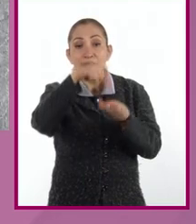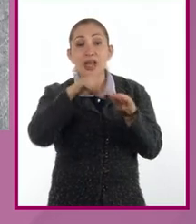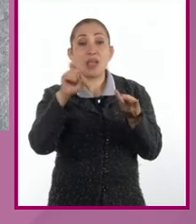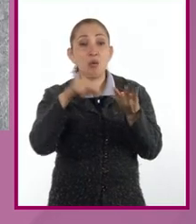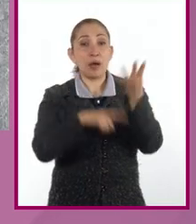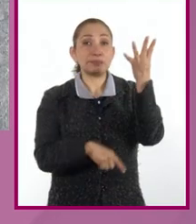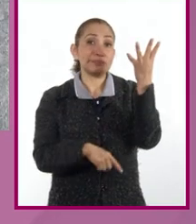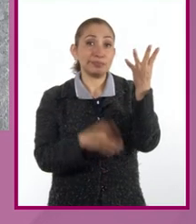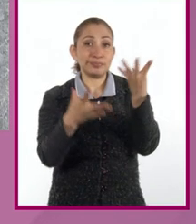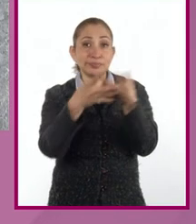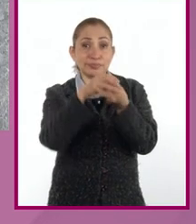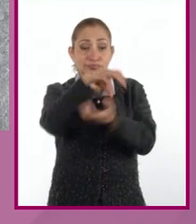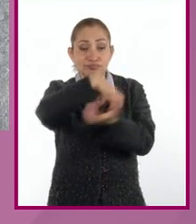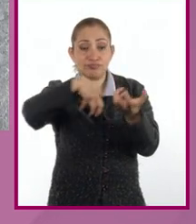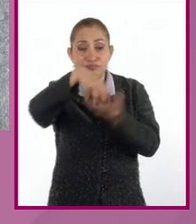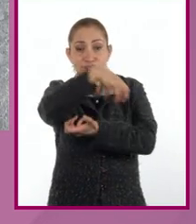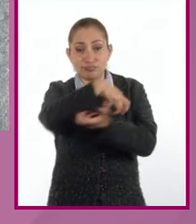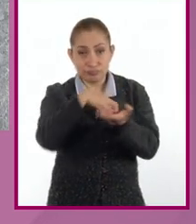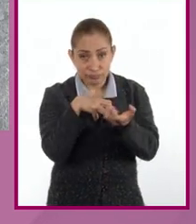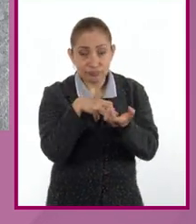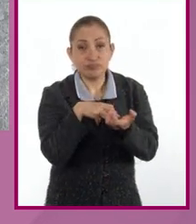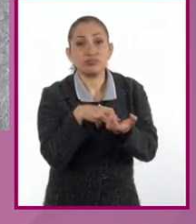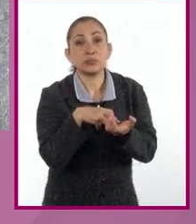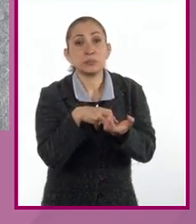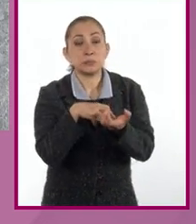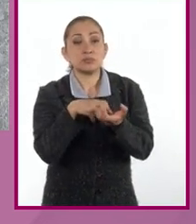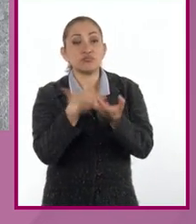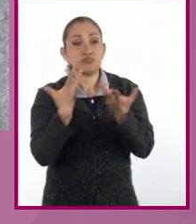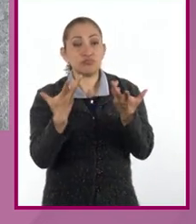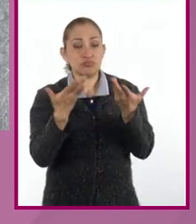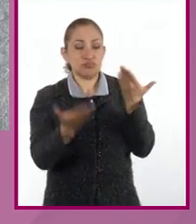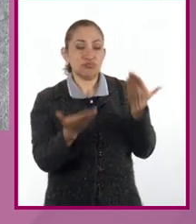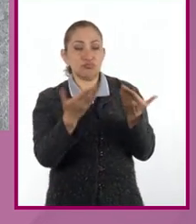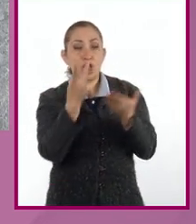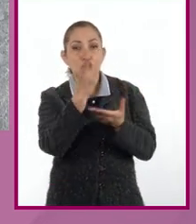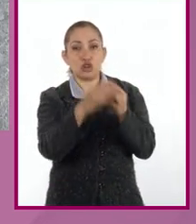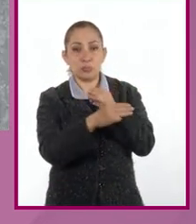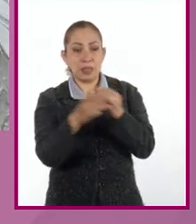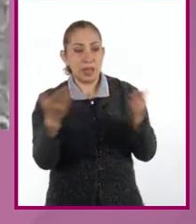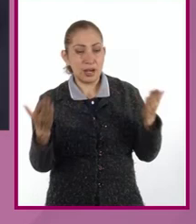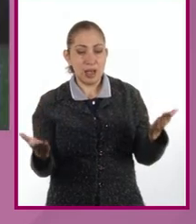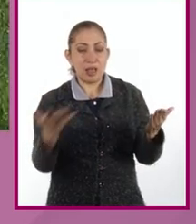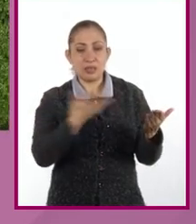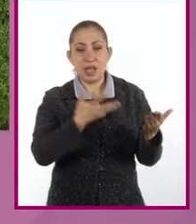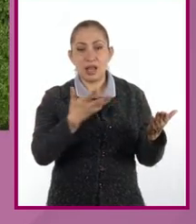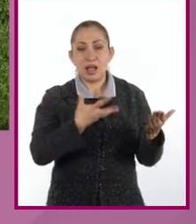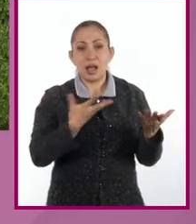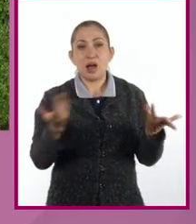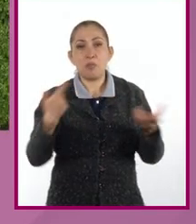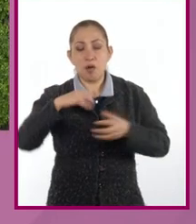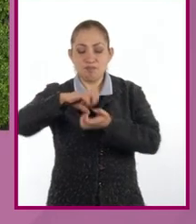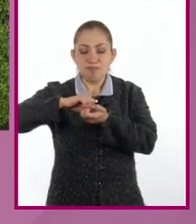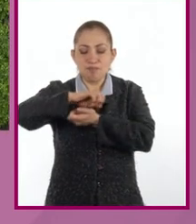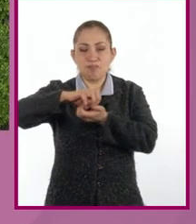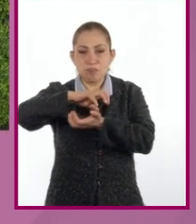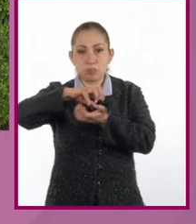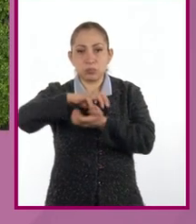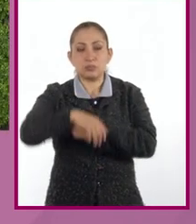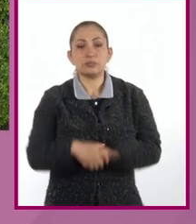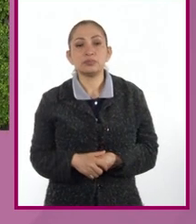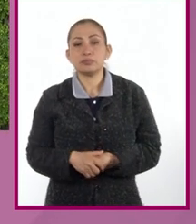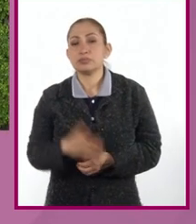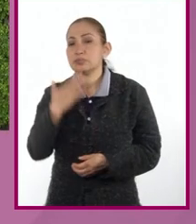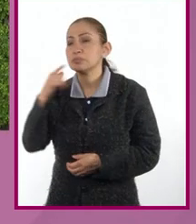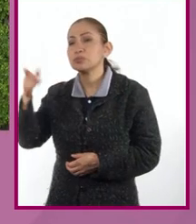agua también, al igual que el adobe. Bien. Entonces, ¿cómo las comparamos? Pues son dos materiales que se tienen que hacer un previo mezclado. Bien.